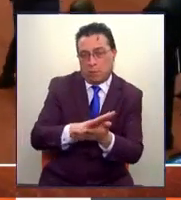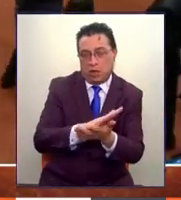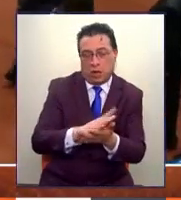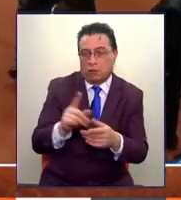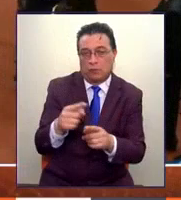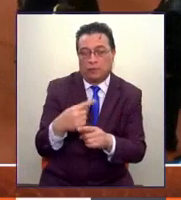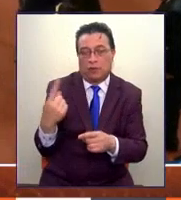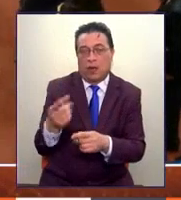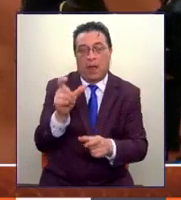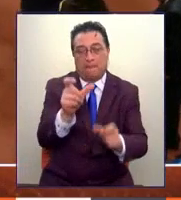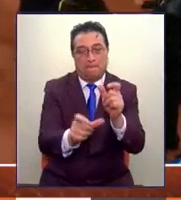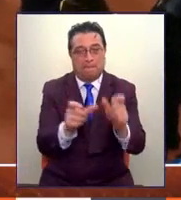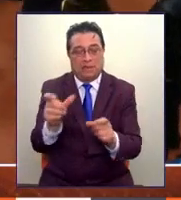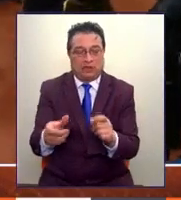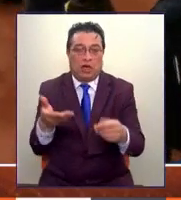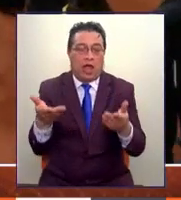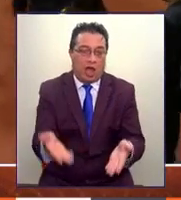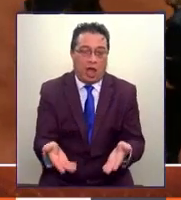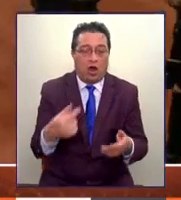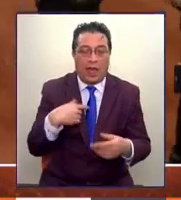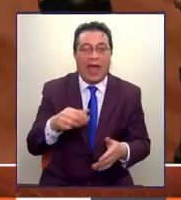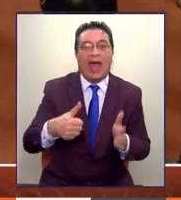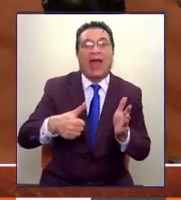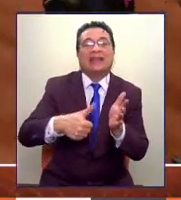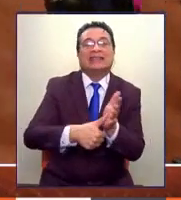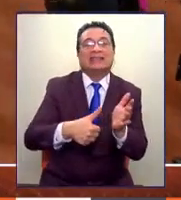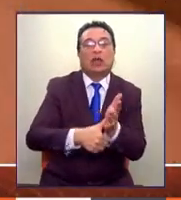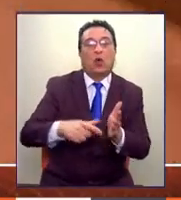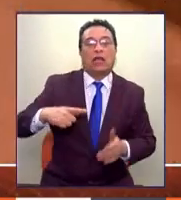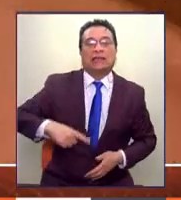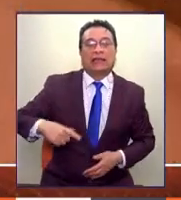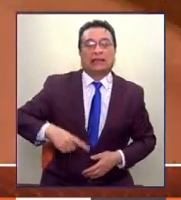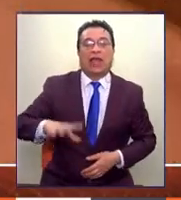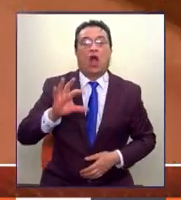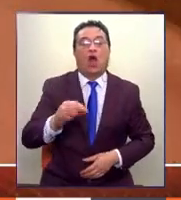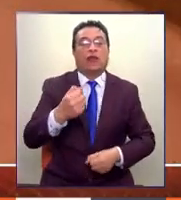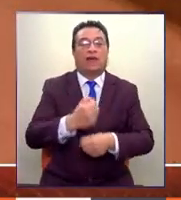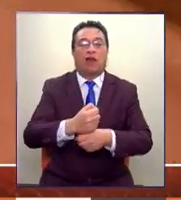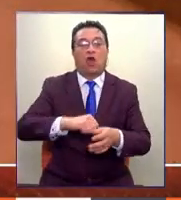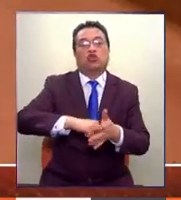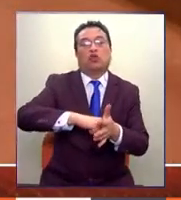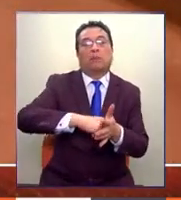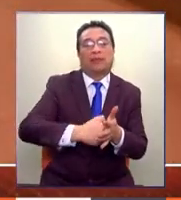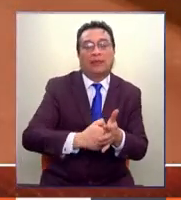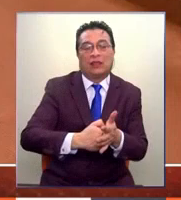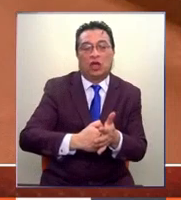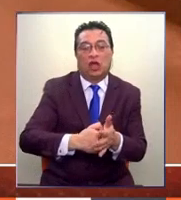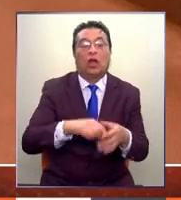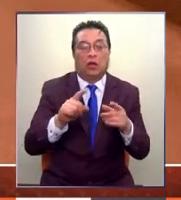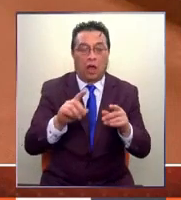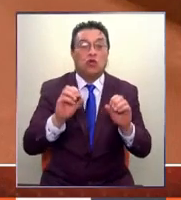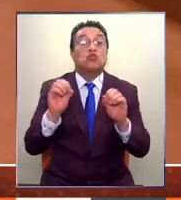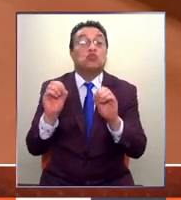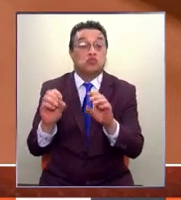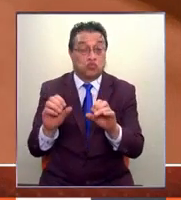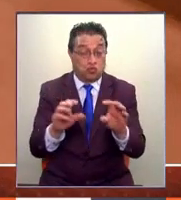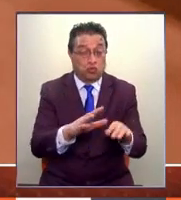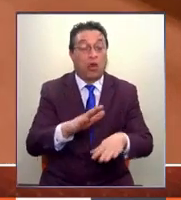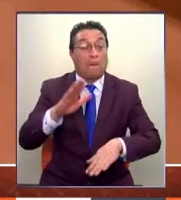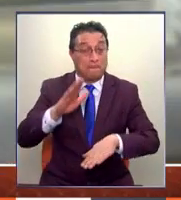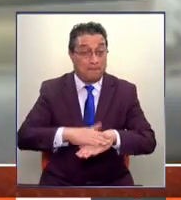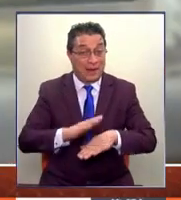mundo de las personas que están con seguros de santía o suspendidos. Bueno, en más de la mitad de los casos, este préstamo